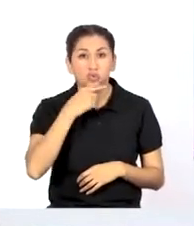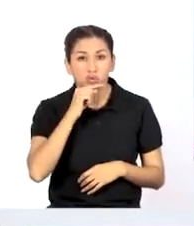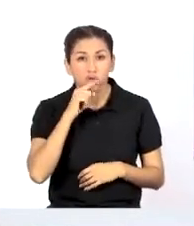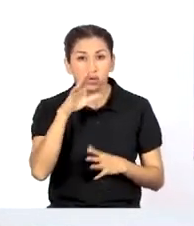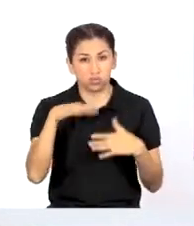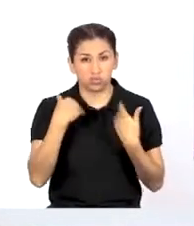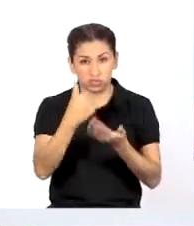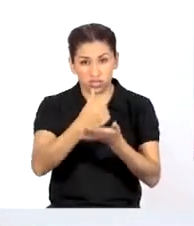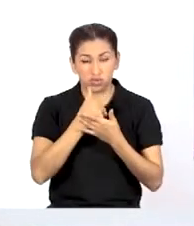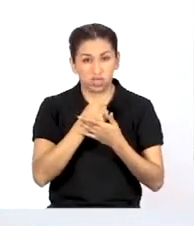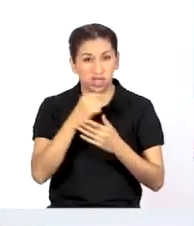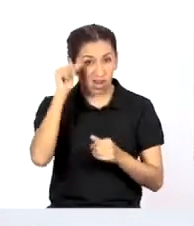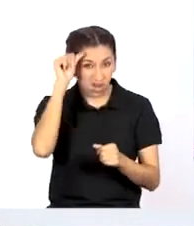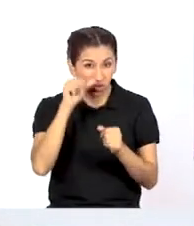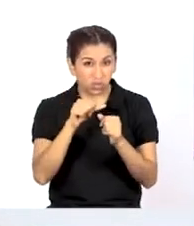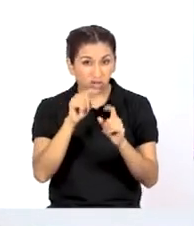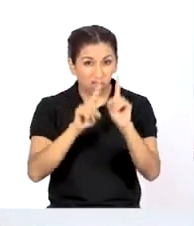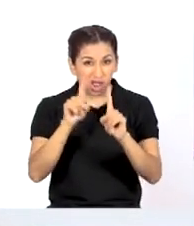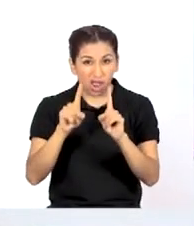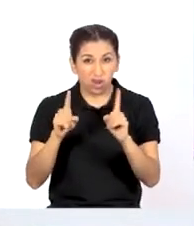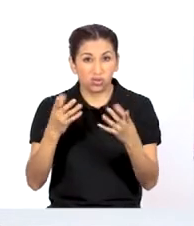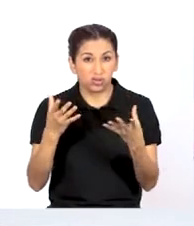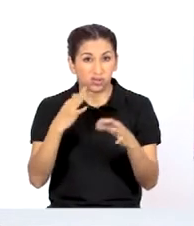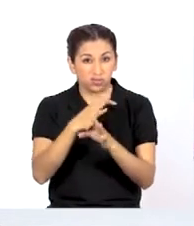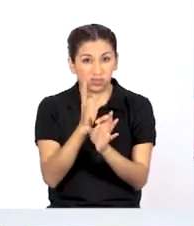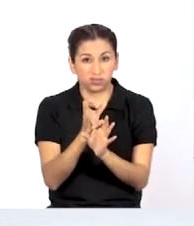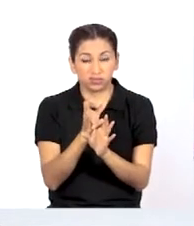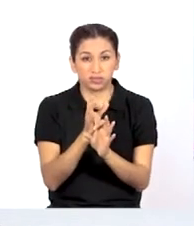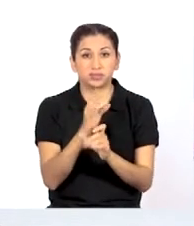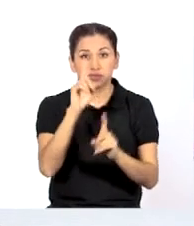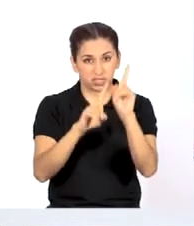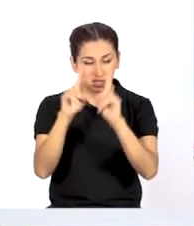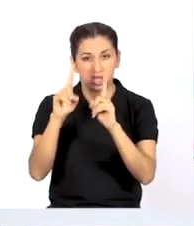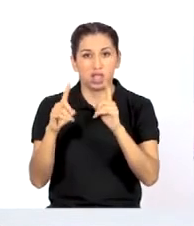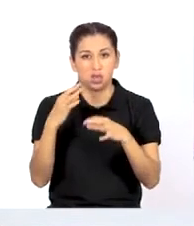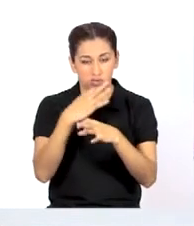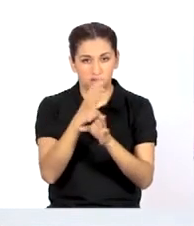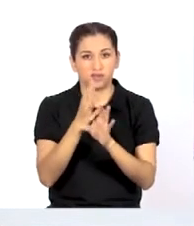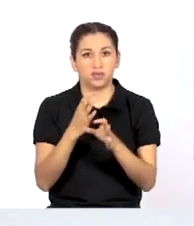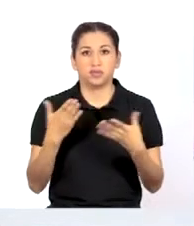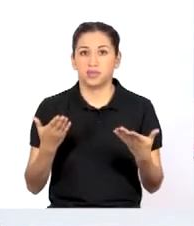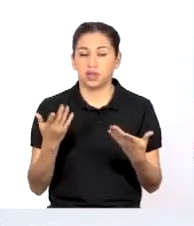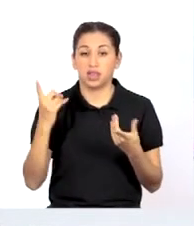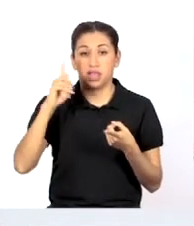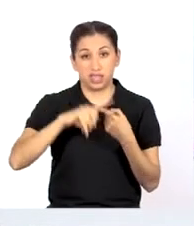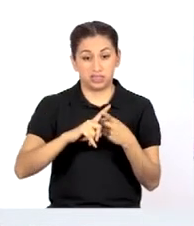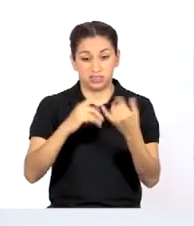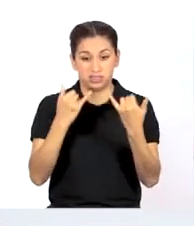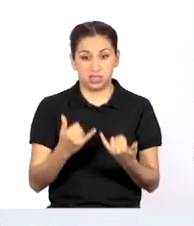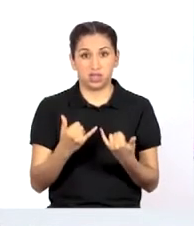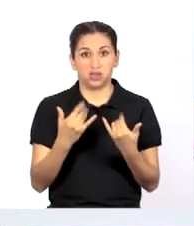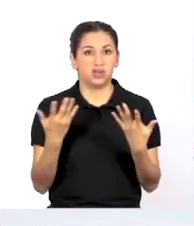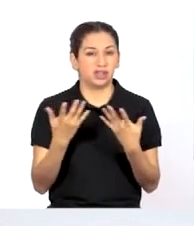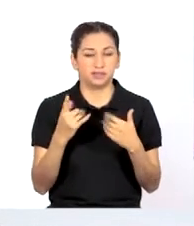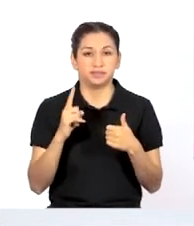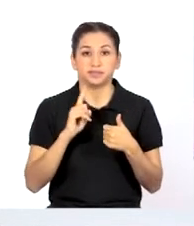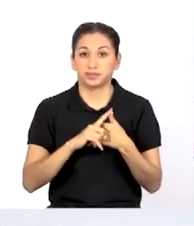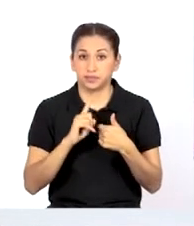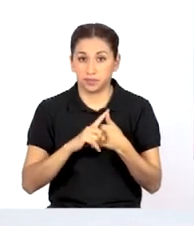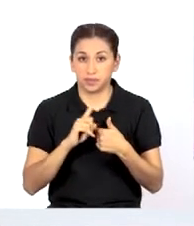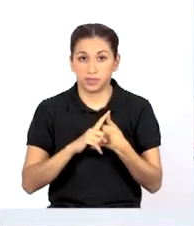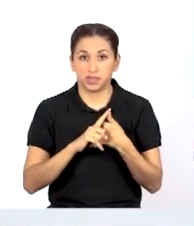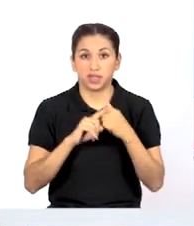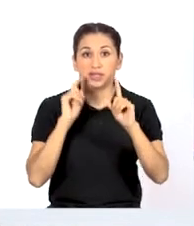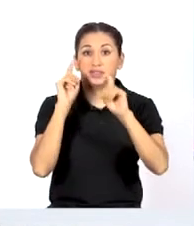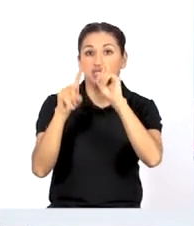¿nos recuerdas algunas de nuestras fuentes? Algunas fuentes de nuestra investigación hasta el momento han sido